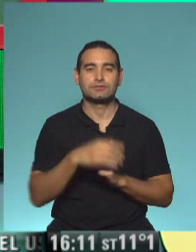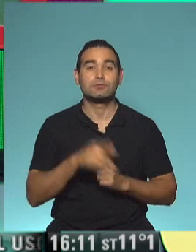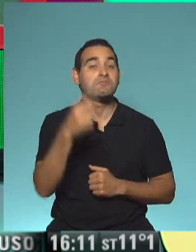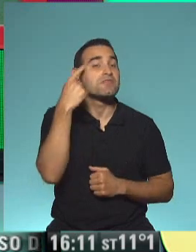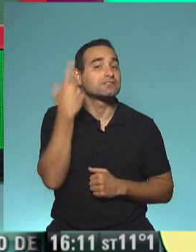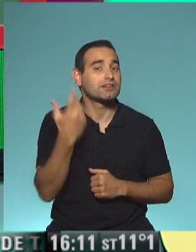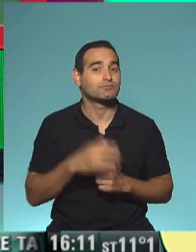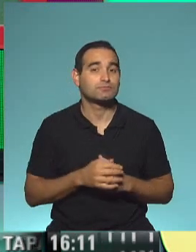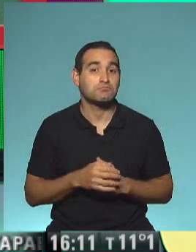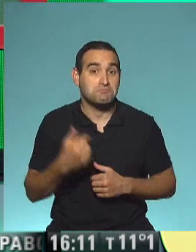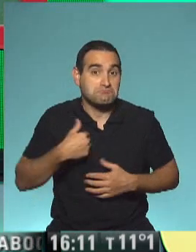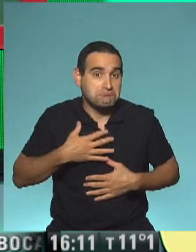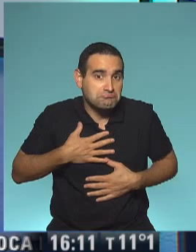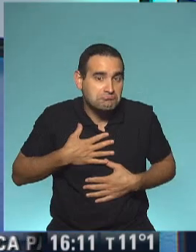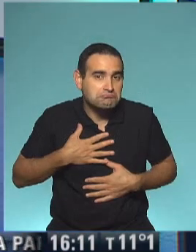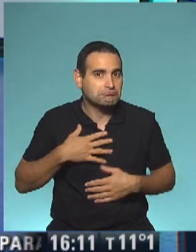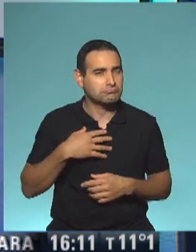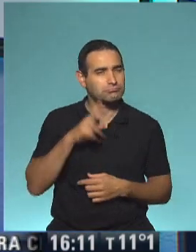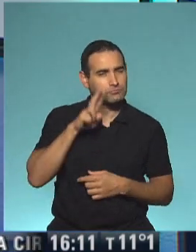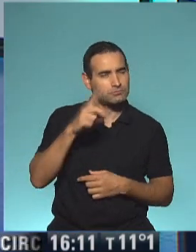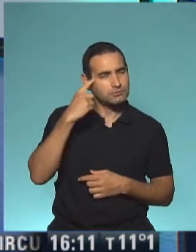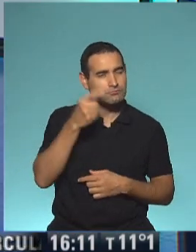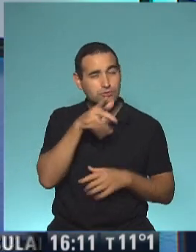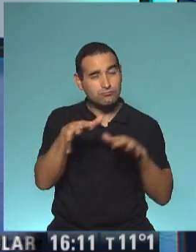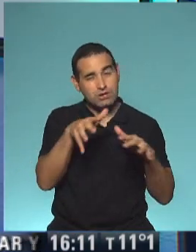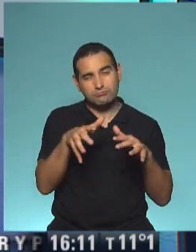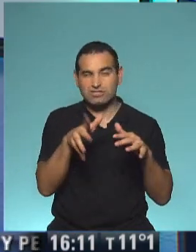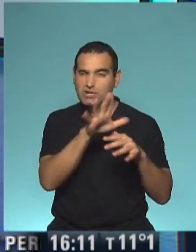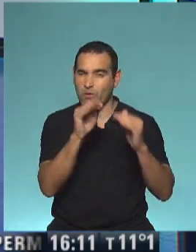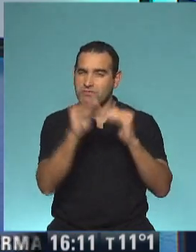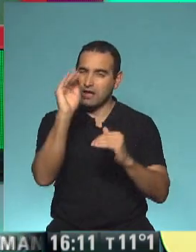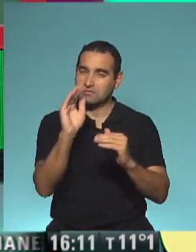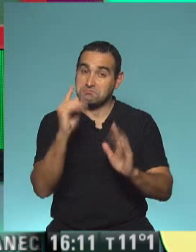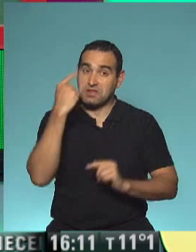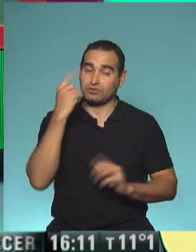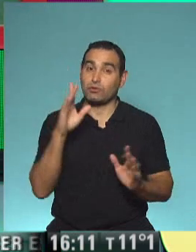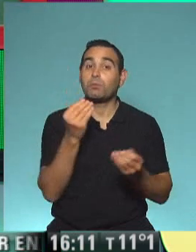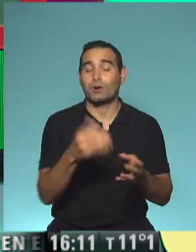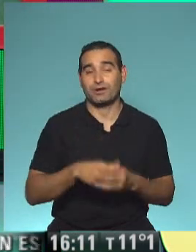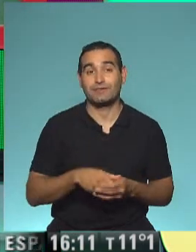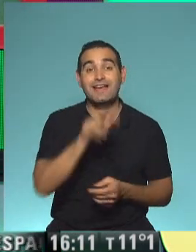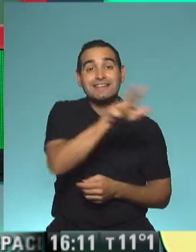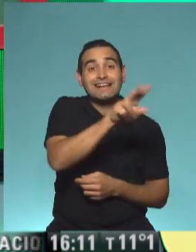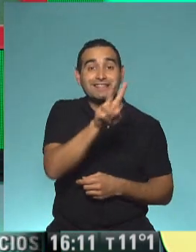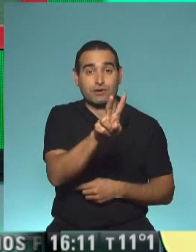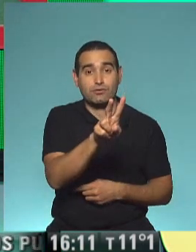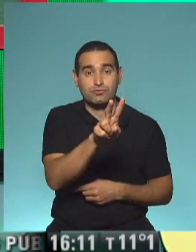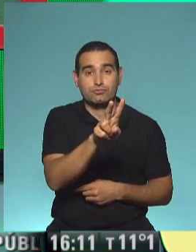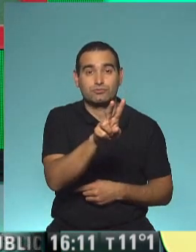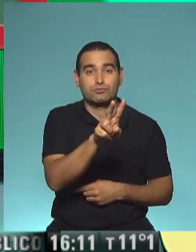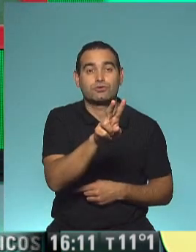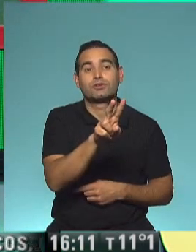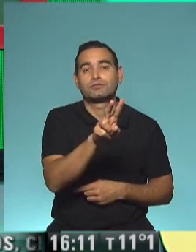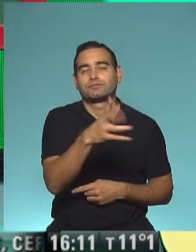te parece? Y para mí, pensando en los estimativos, va a dar más que 50. ¿Por qué? Porque 32 yo lo puedo